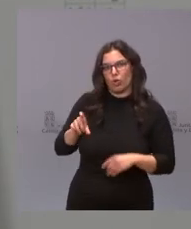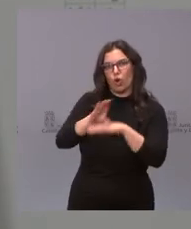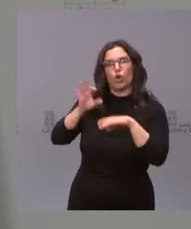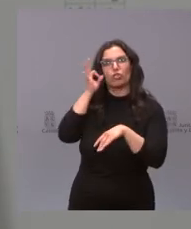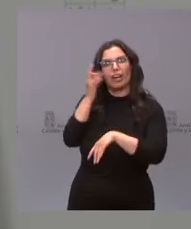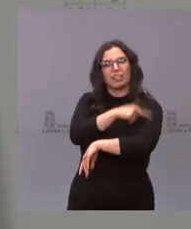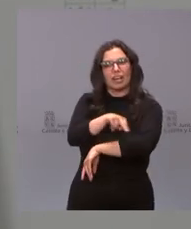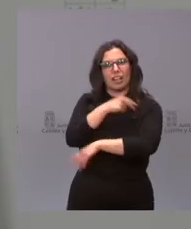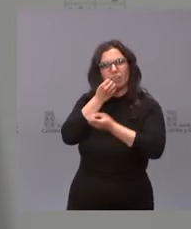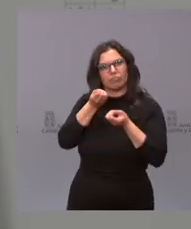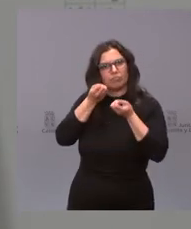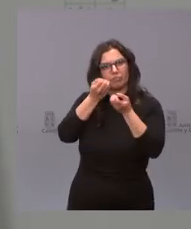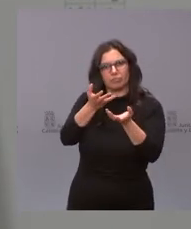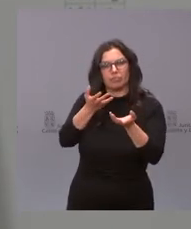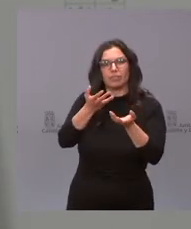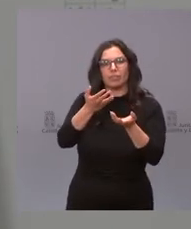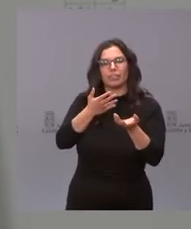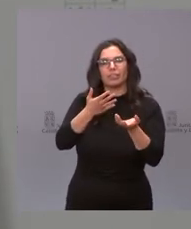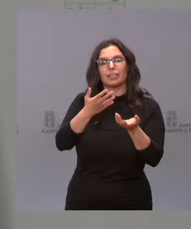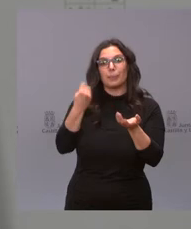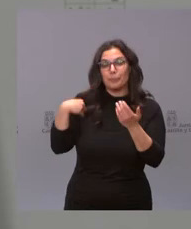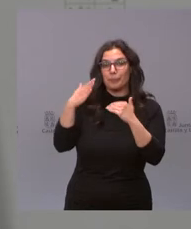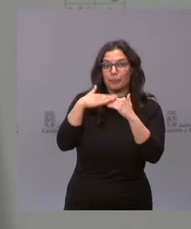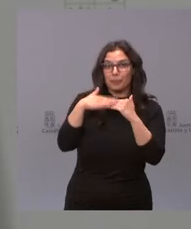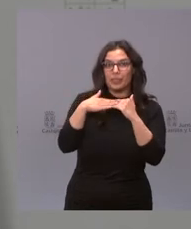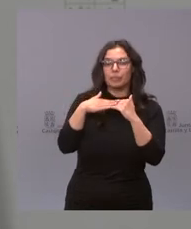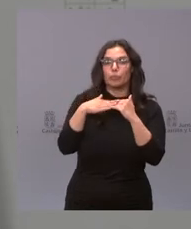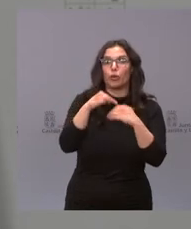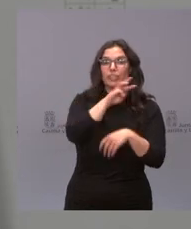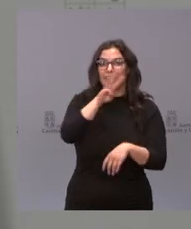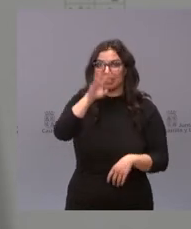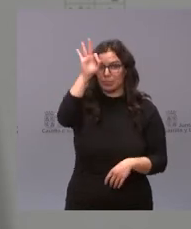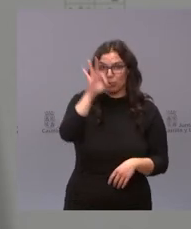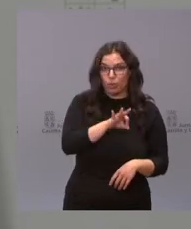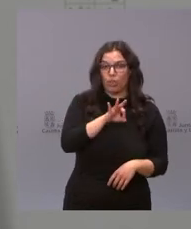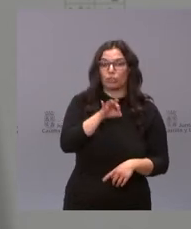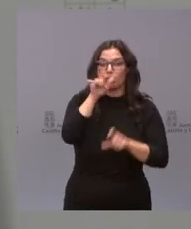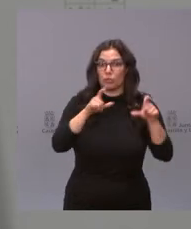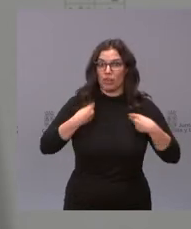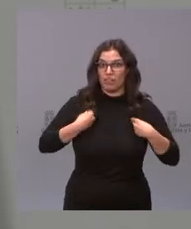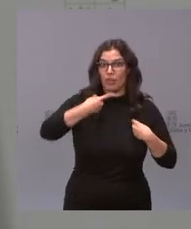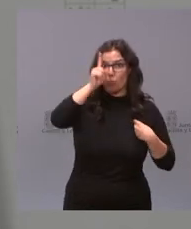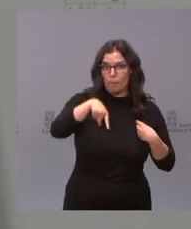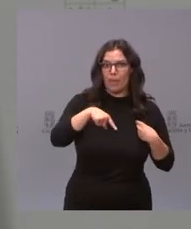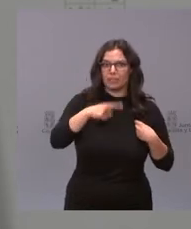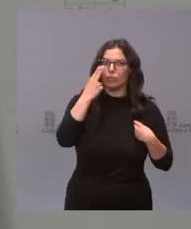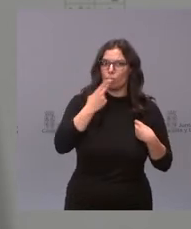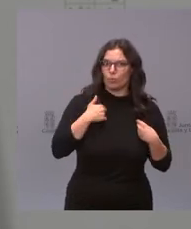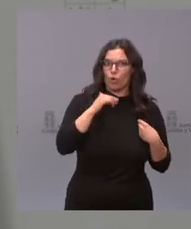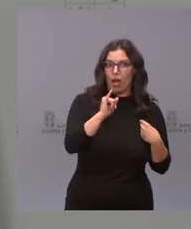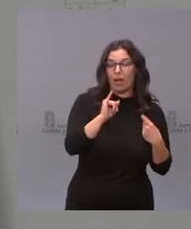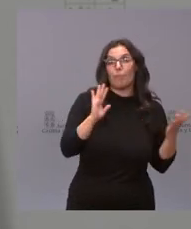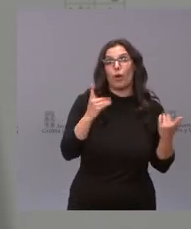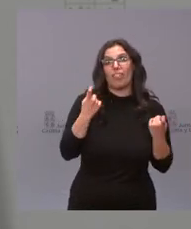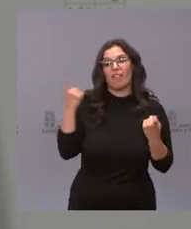tiene la Junta de Castilla y León de poder vacunar como mínimo a un tercio de la población en un mes eso exige que el gobierno